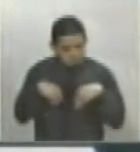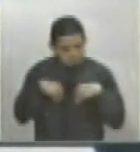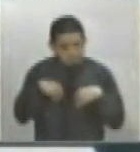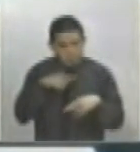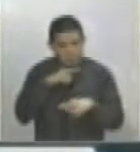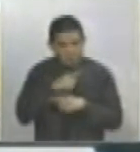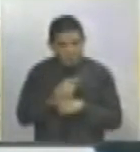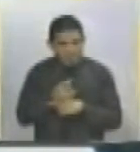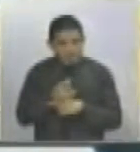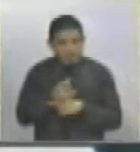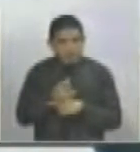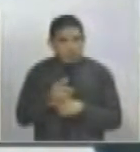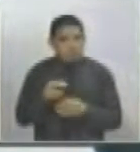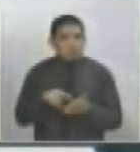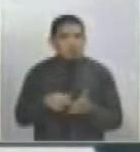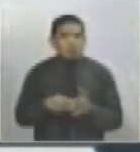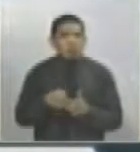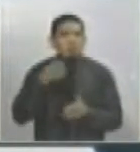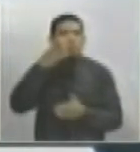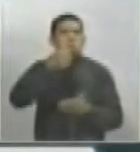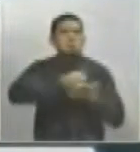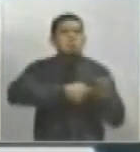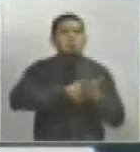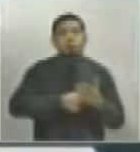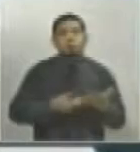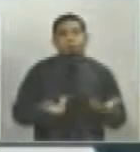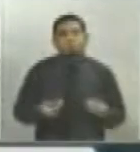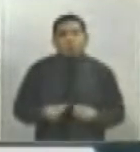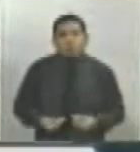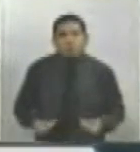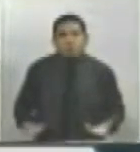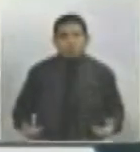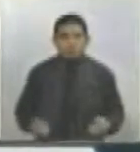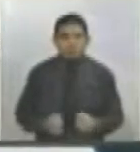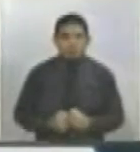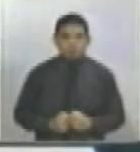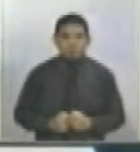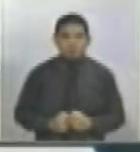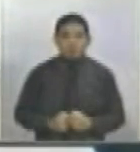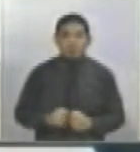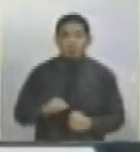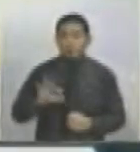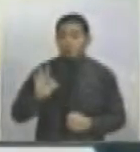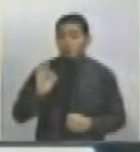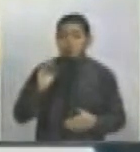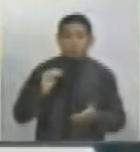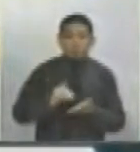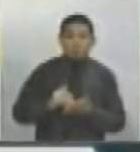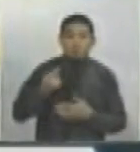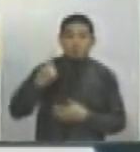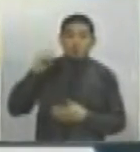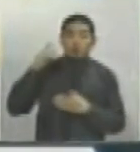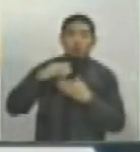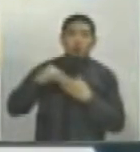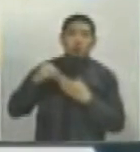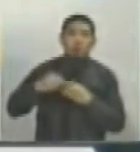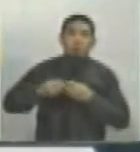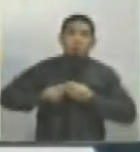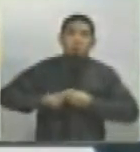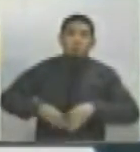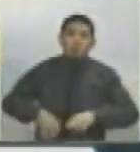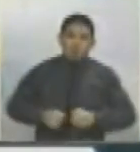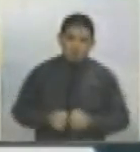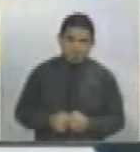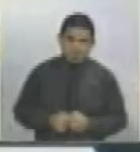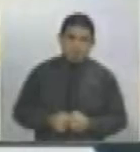mal manejo, entonces ¿qué vamos a ir a reclamar? Estamos hablando de casi 9 mil millones de dólares, esto puede ser la